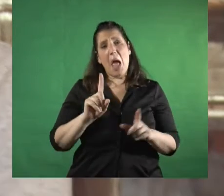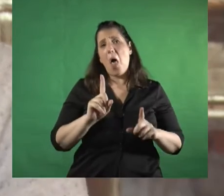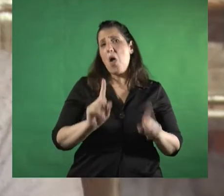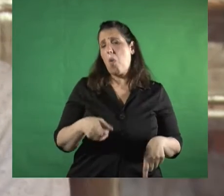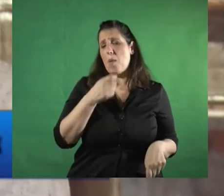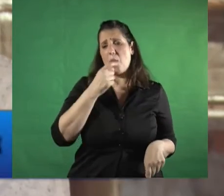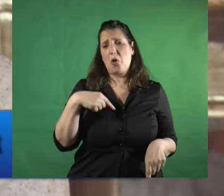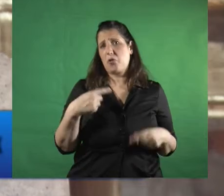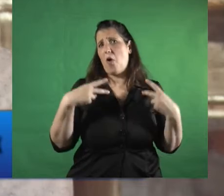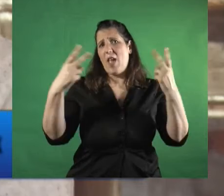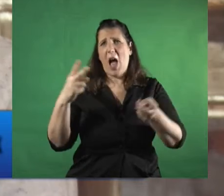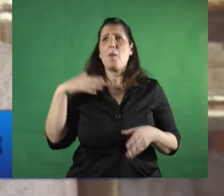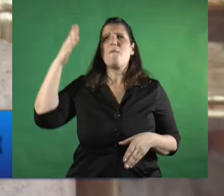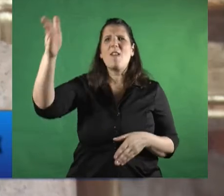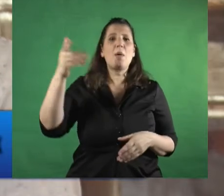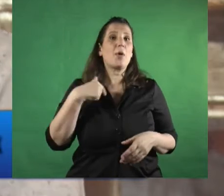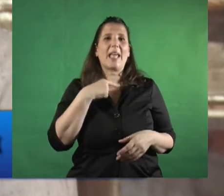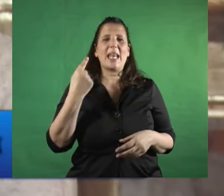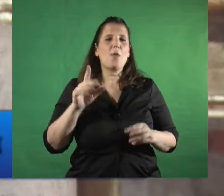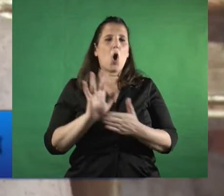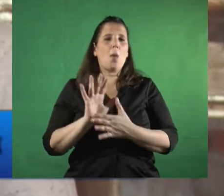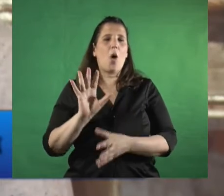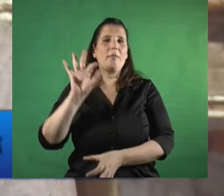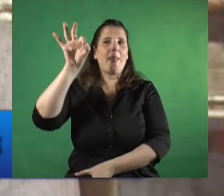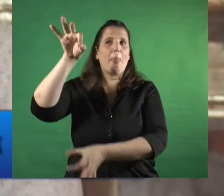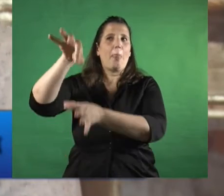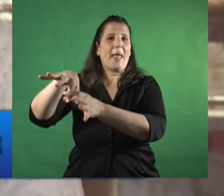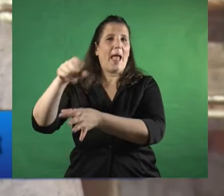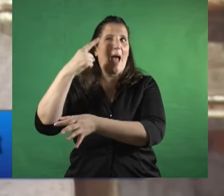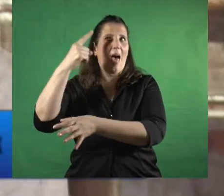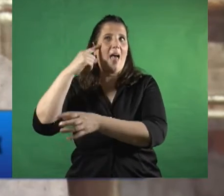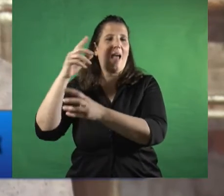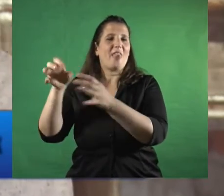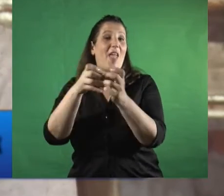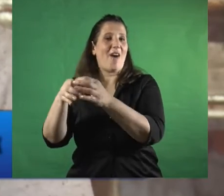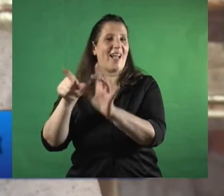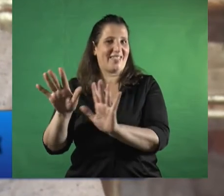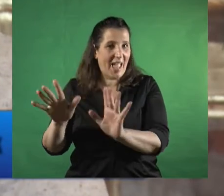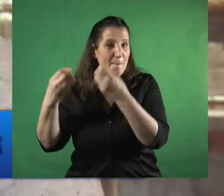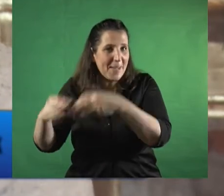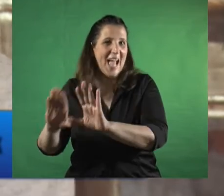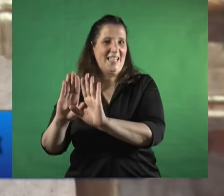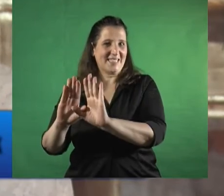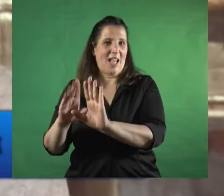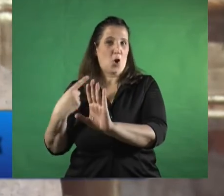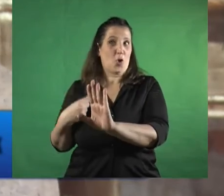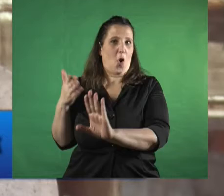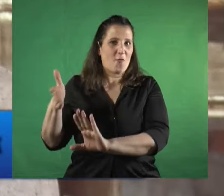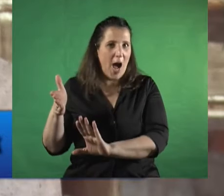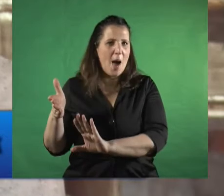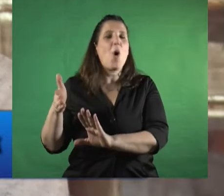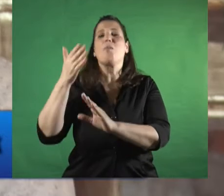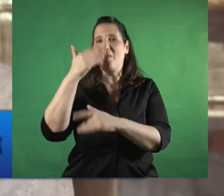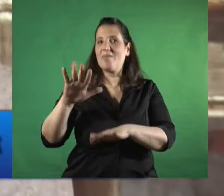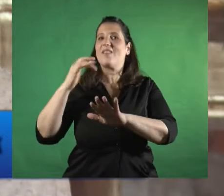poder instalar el debate nos llevamos un montón de experiencias y aprendemos un montón de las realidades locales nosotros no vamos con la verdad revelada ni mucho